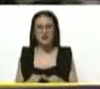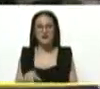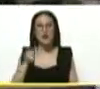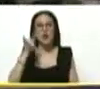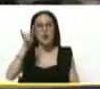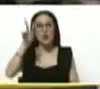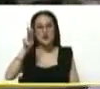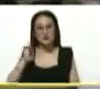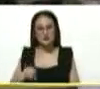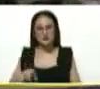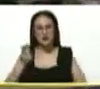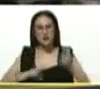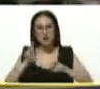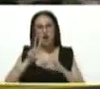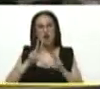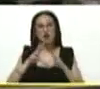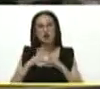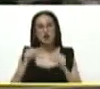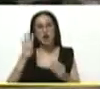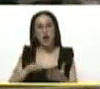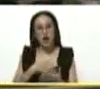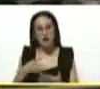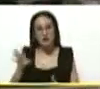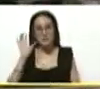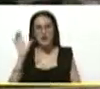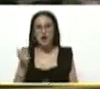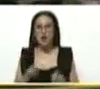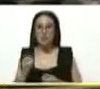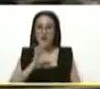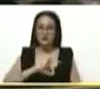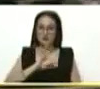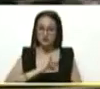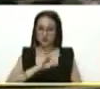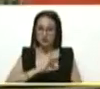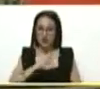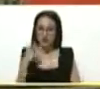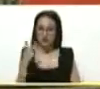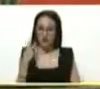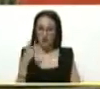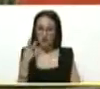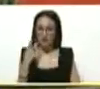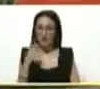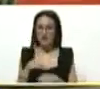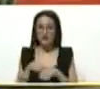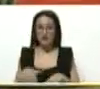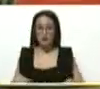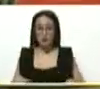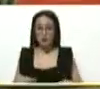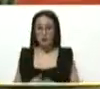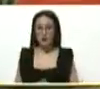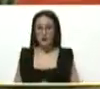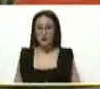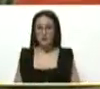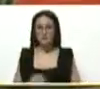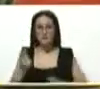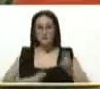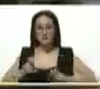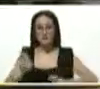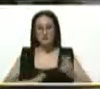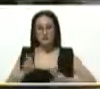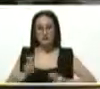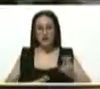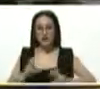lunes, a evaluar toda la agenda del país, económica, social, política, de infraestructura, a evaluar